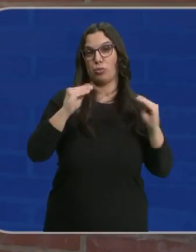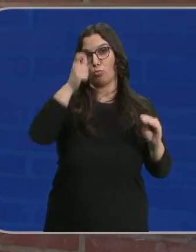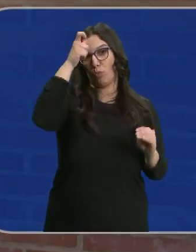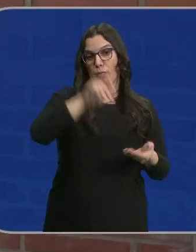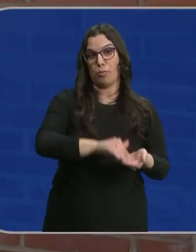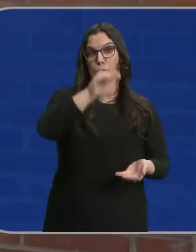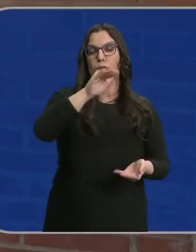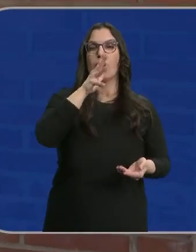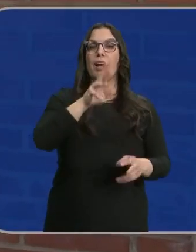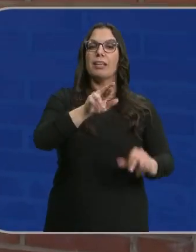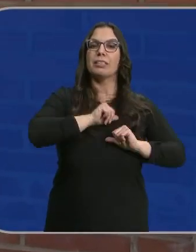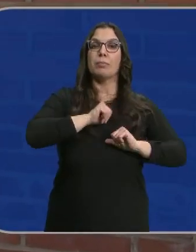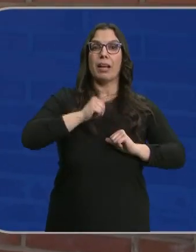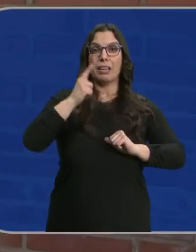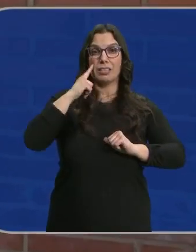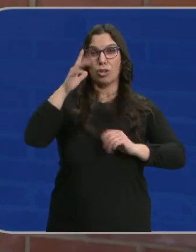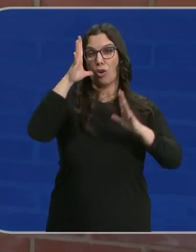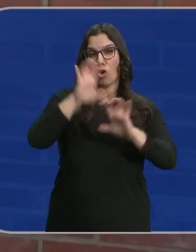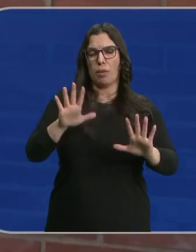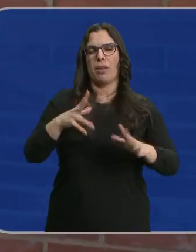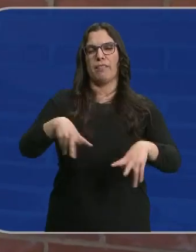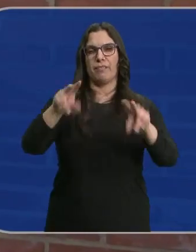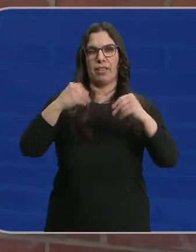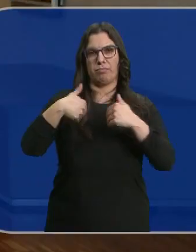esperan que esta pesadilla termine cuanto antes.